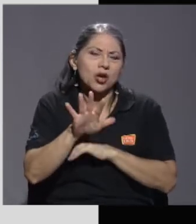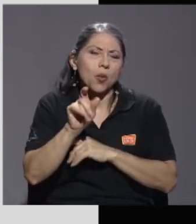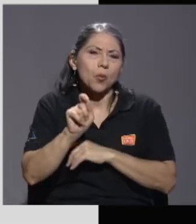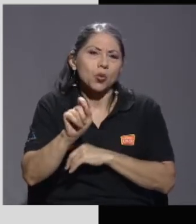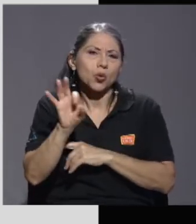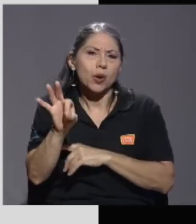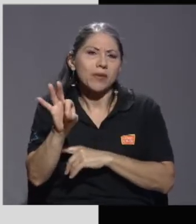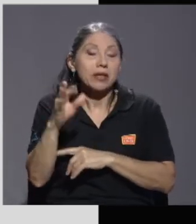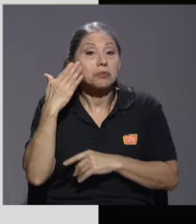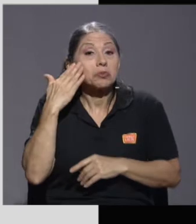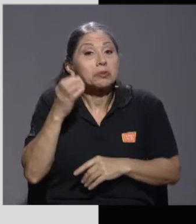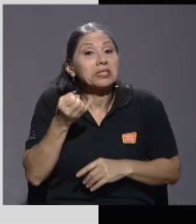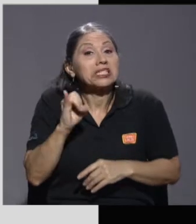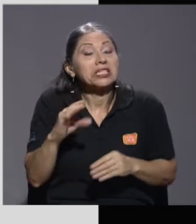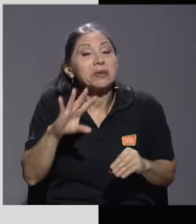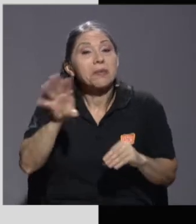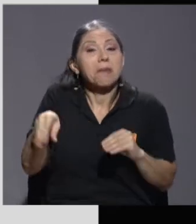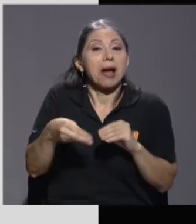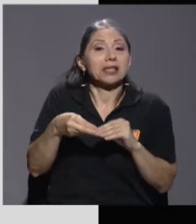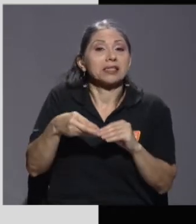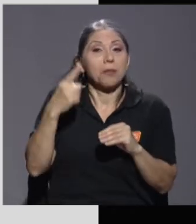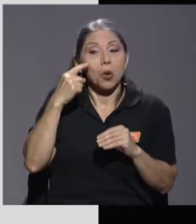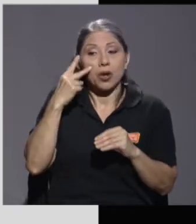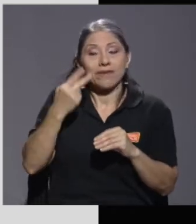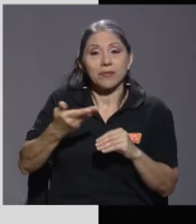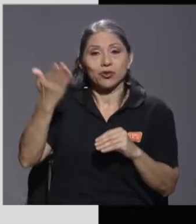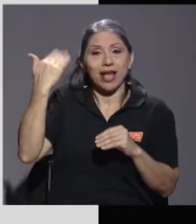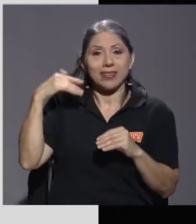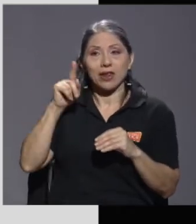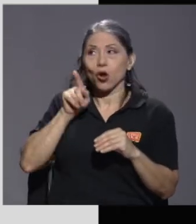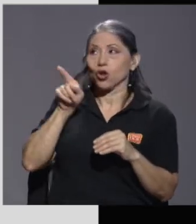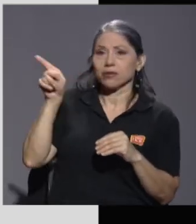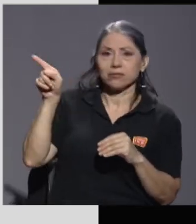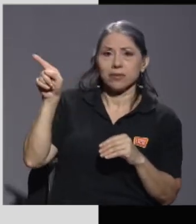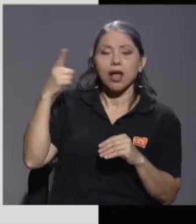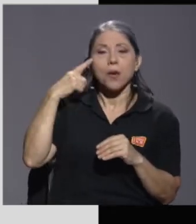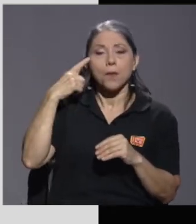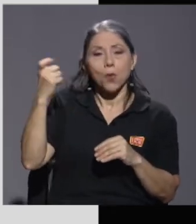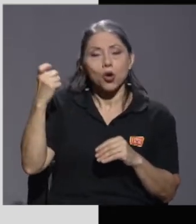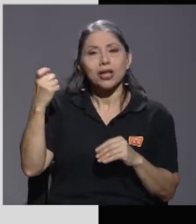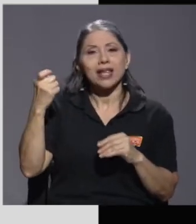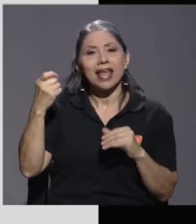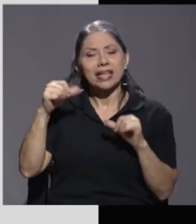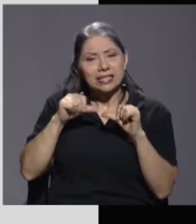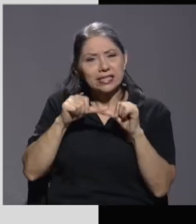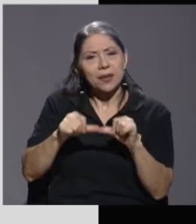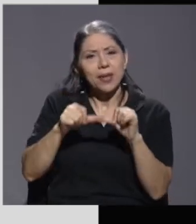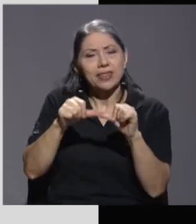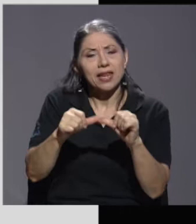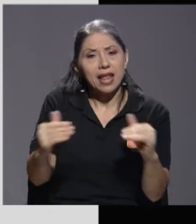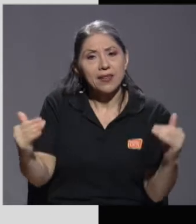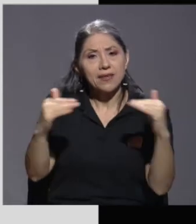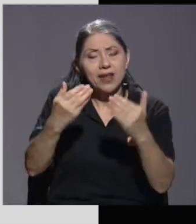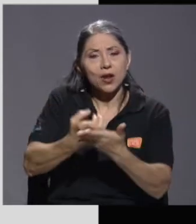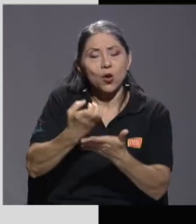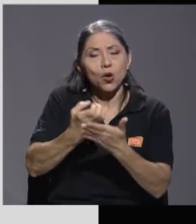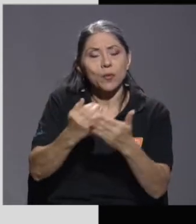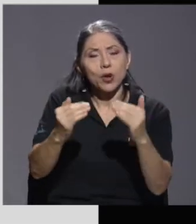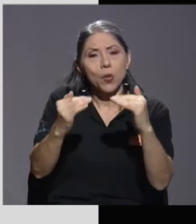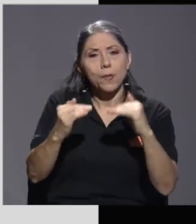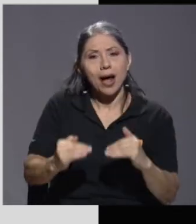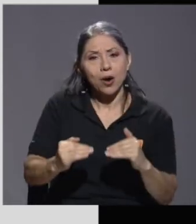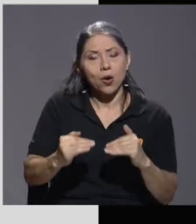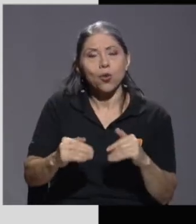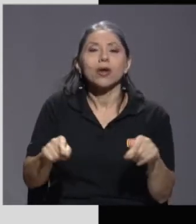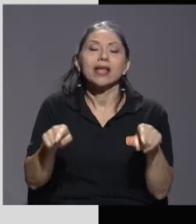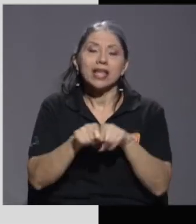¿Quién sabe si más por lo que vimos en la filmina anterior, ¿verdad? Porque se mantenía el nivel económico bajo, inclusive después de lo